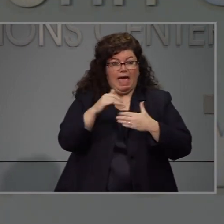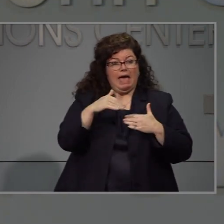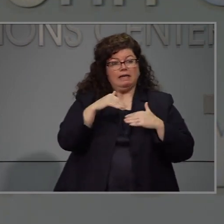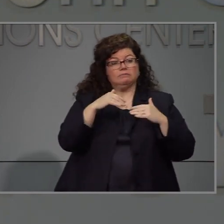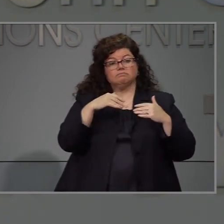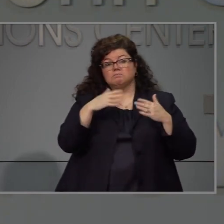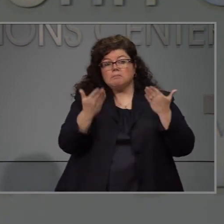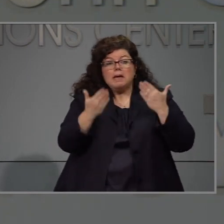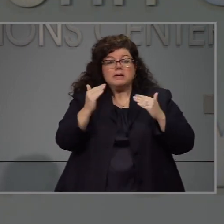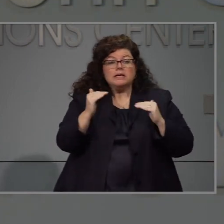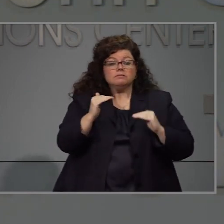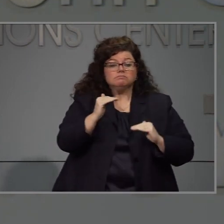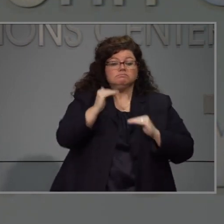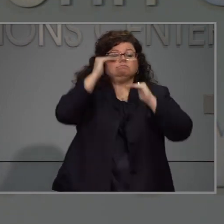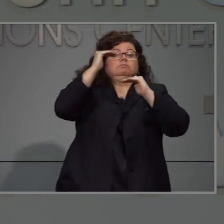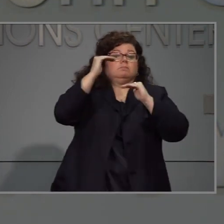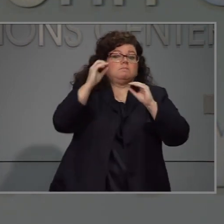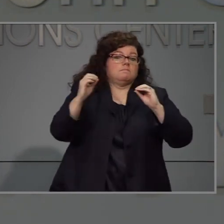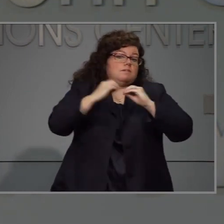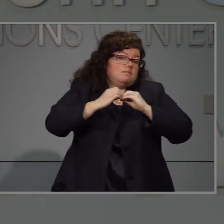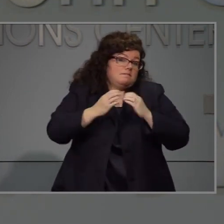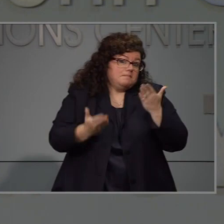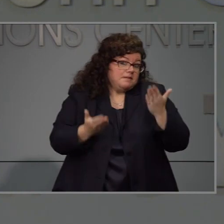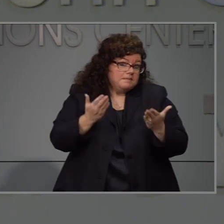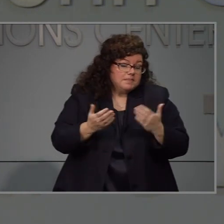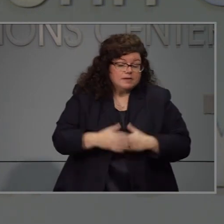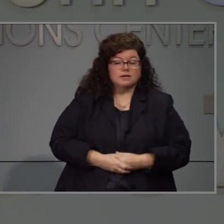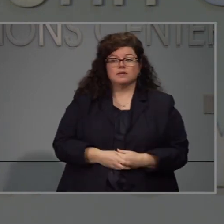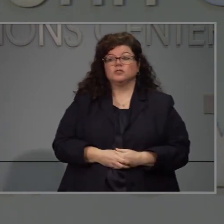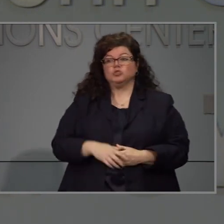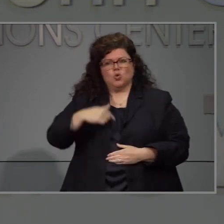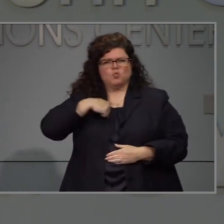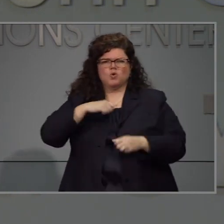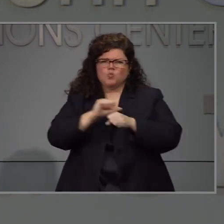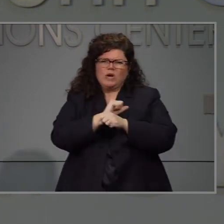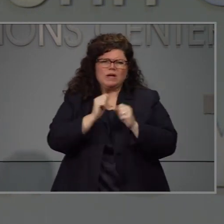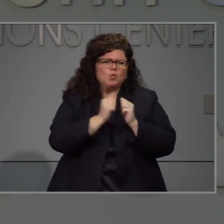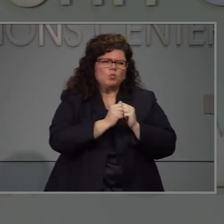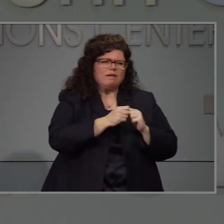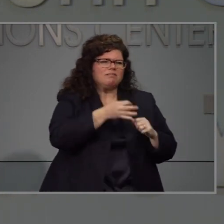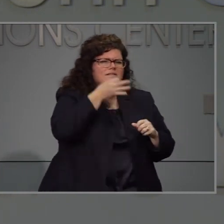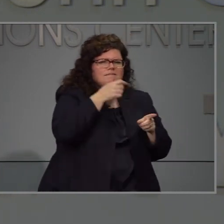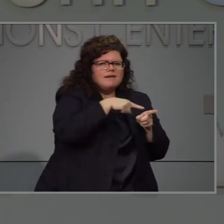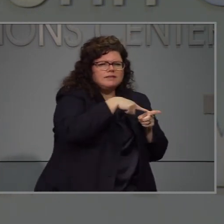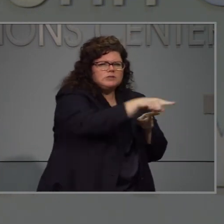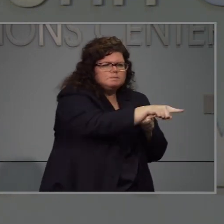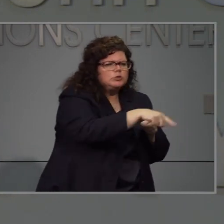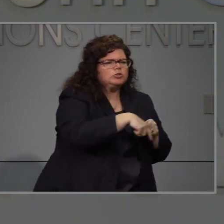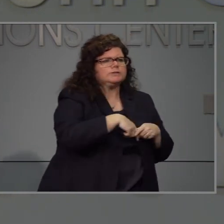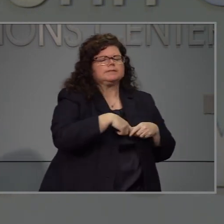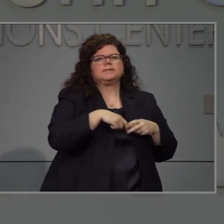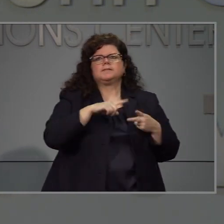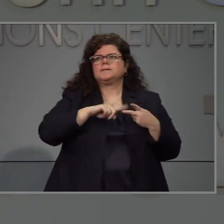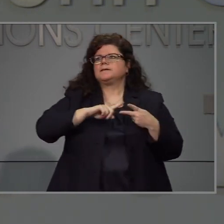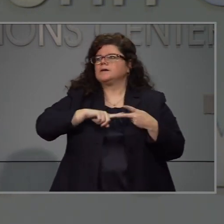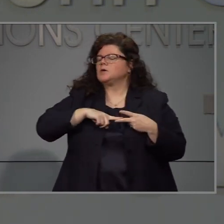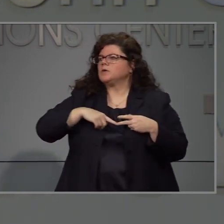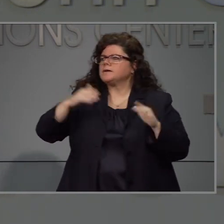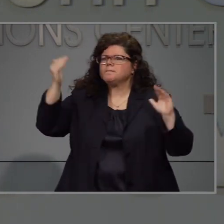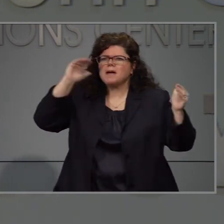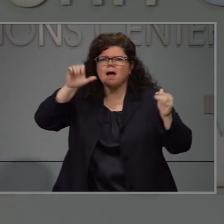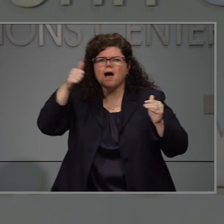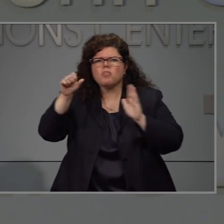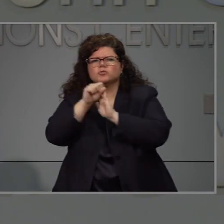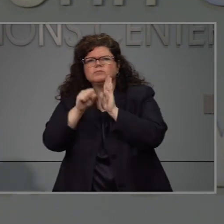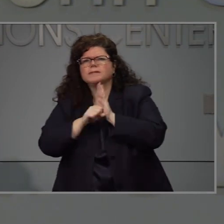negocios. Estamos colaborando con la comunidad de comercios y los expertos para ver qué están haciendo